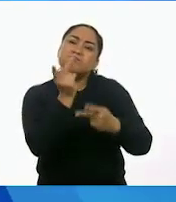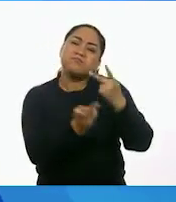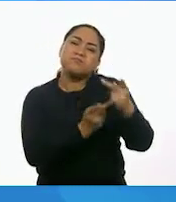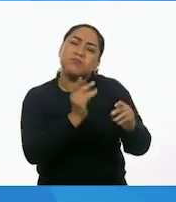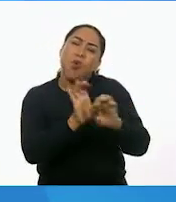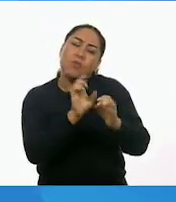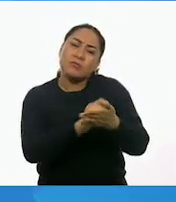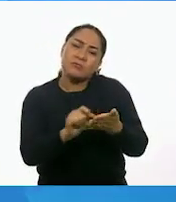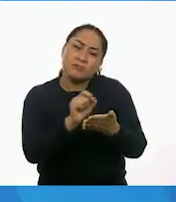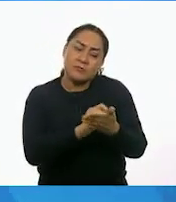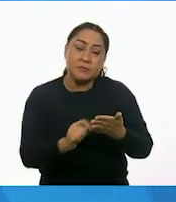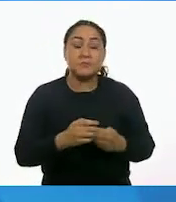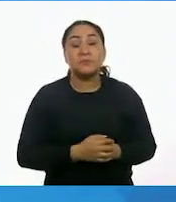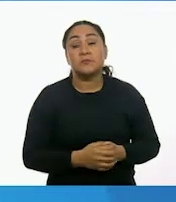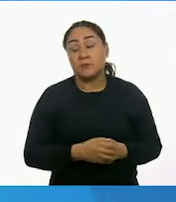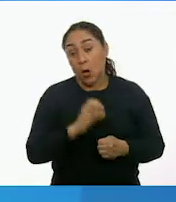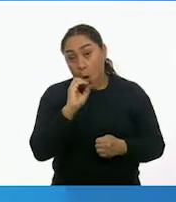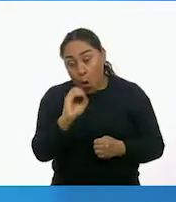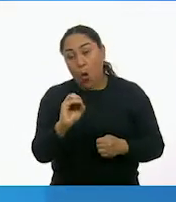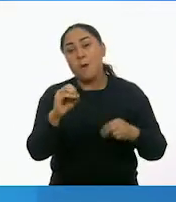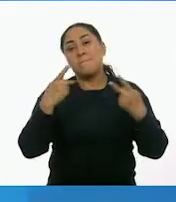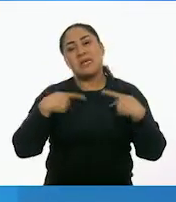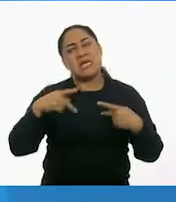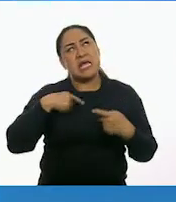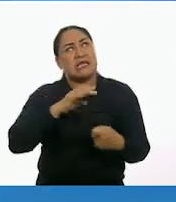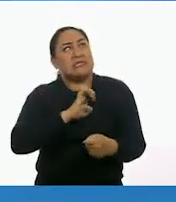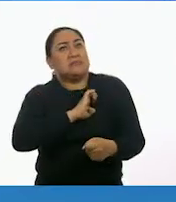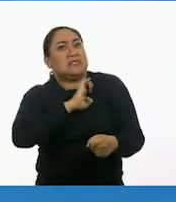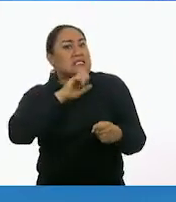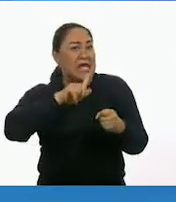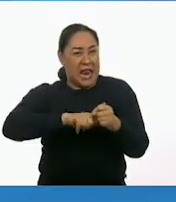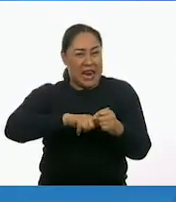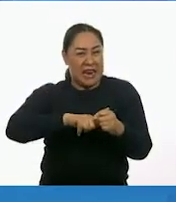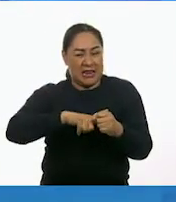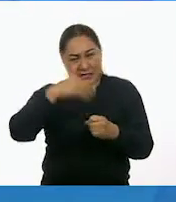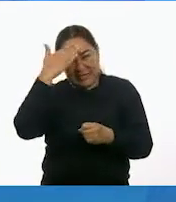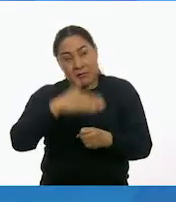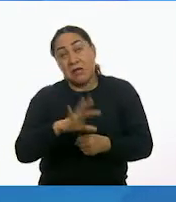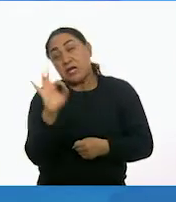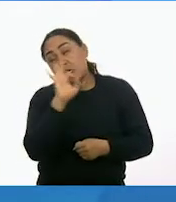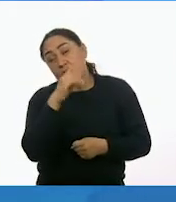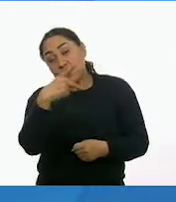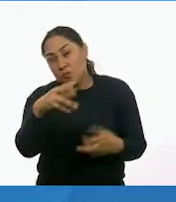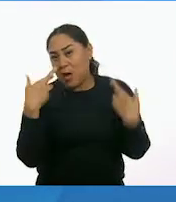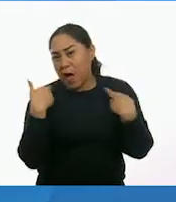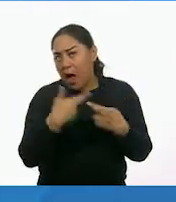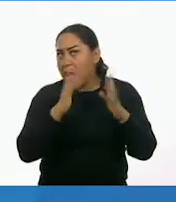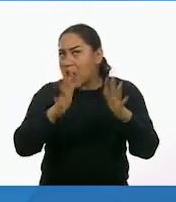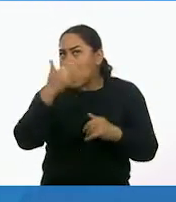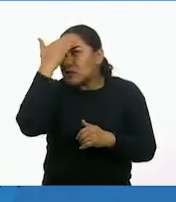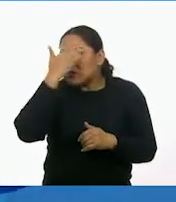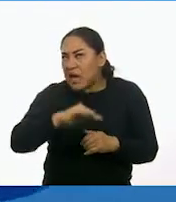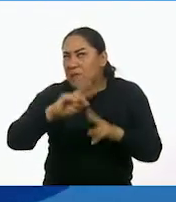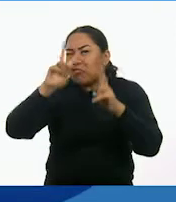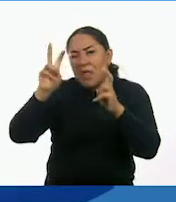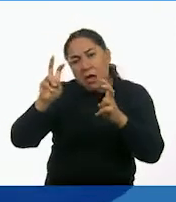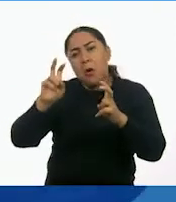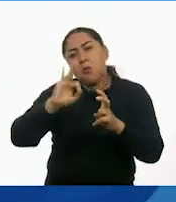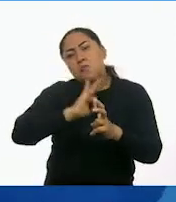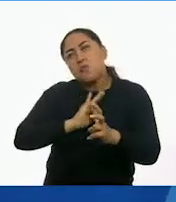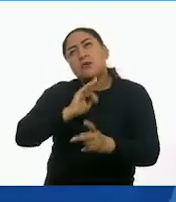Y de ser posible, especialistas en el tema. Tal vez si su maestro tiene conocimiento de este tema, pueden acercarse con él.